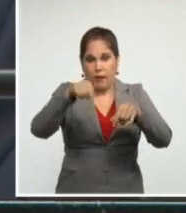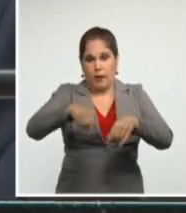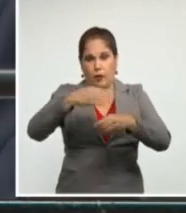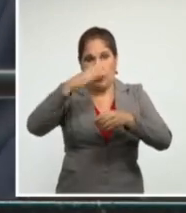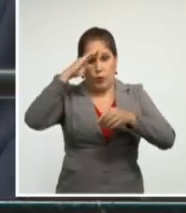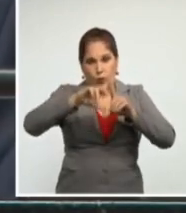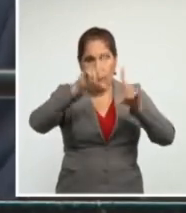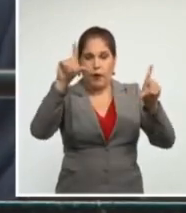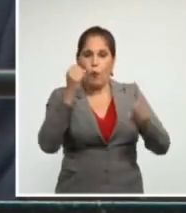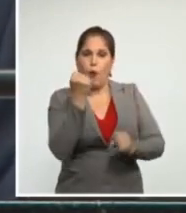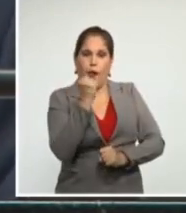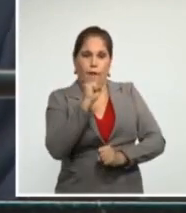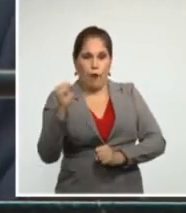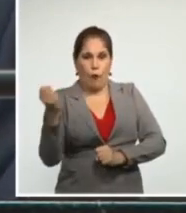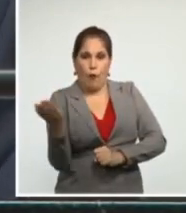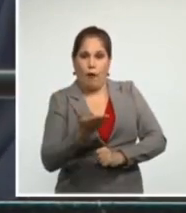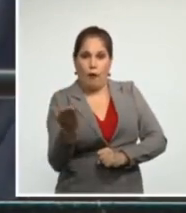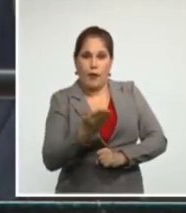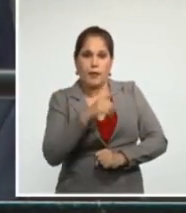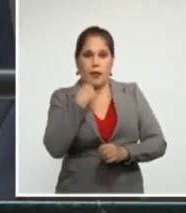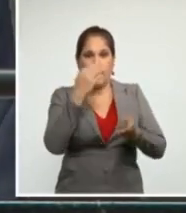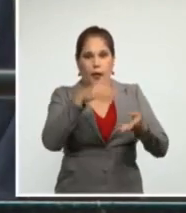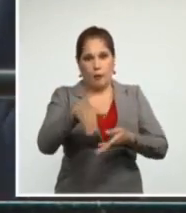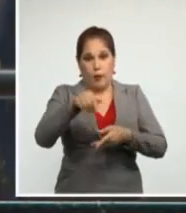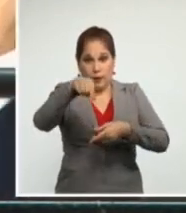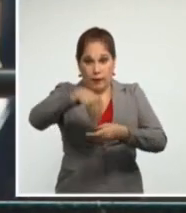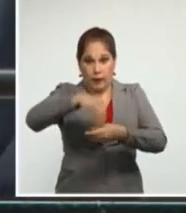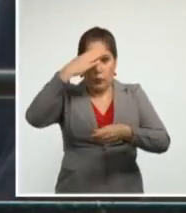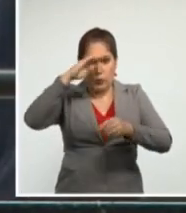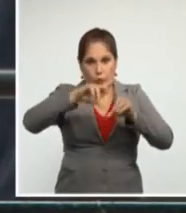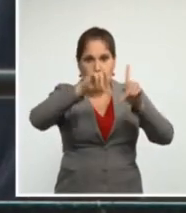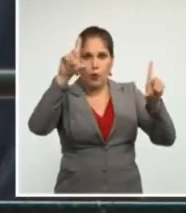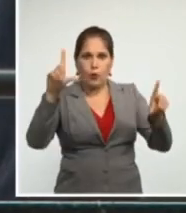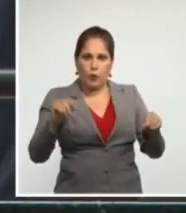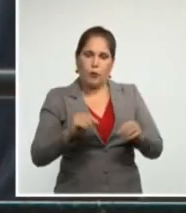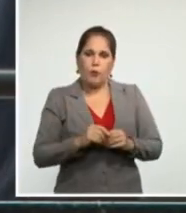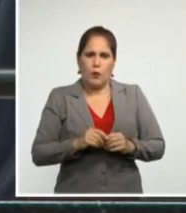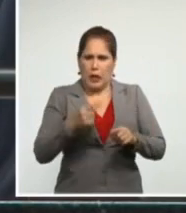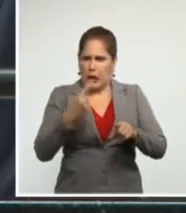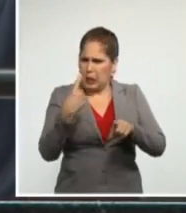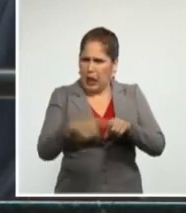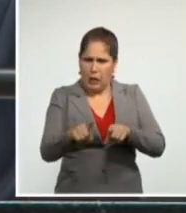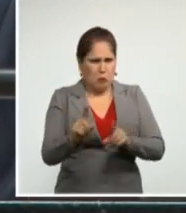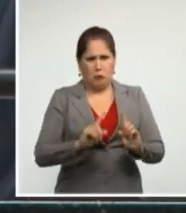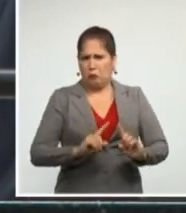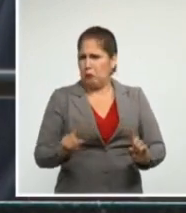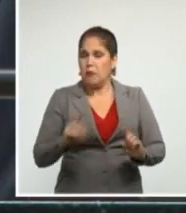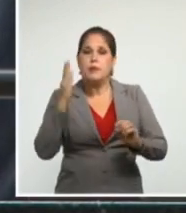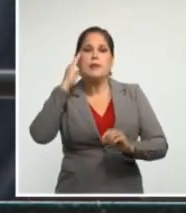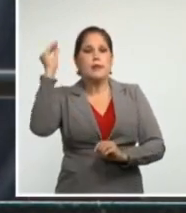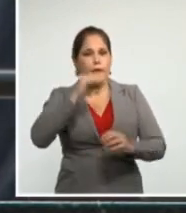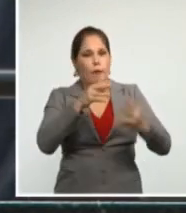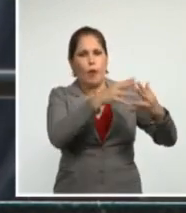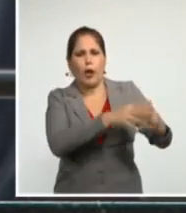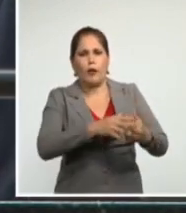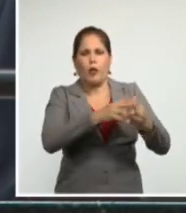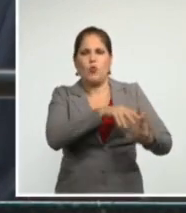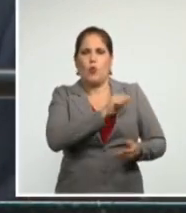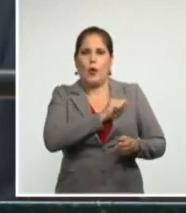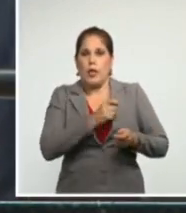violencia y la muerte. No es extraño porque se trata de un arma política